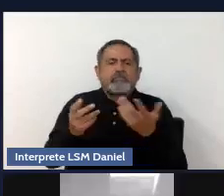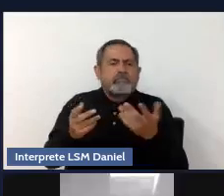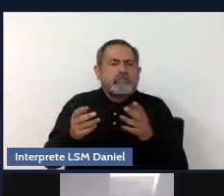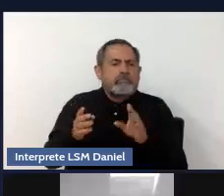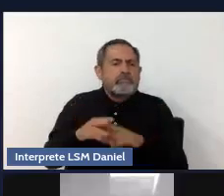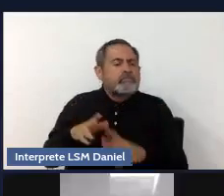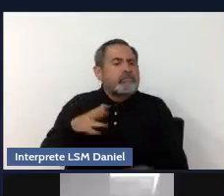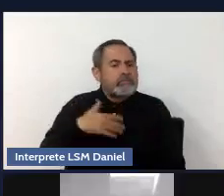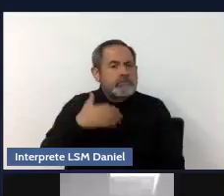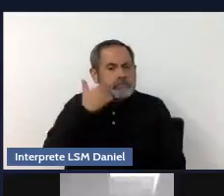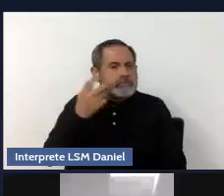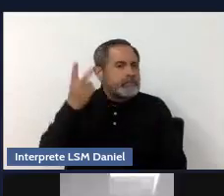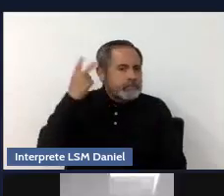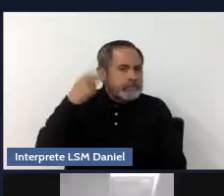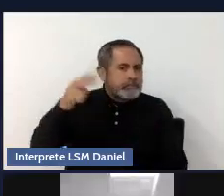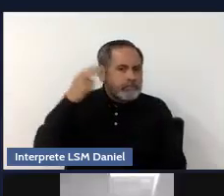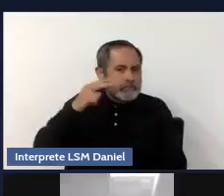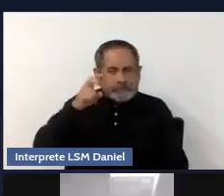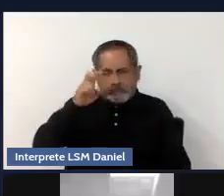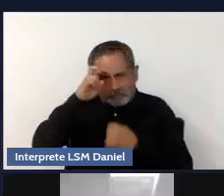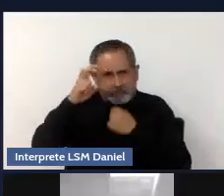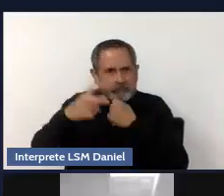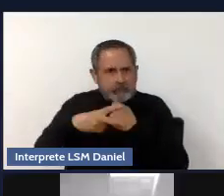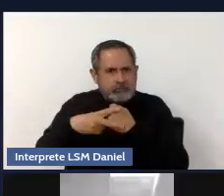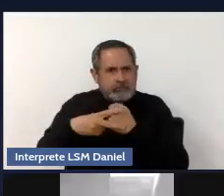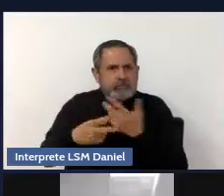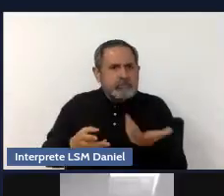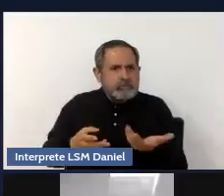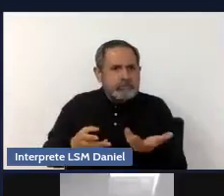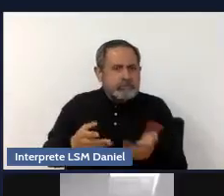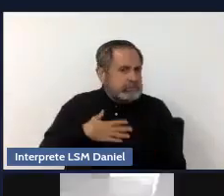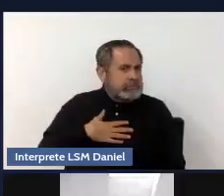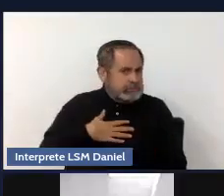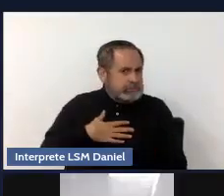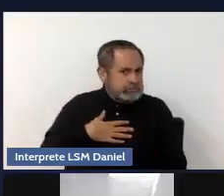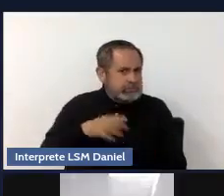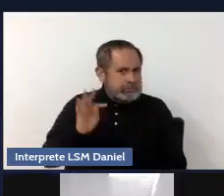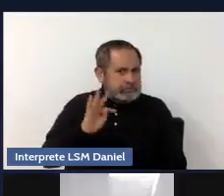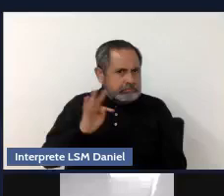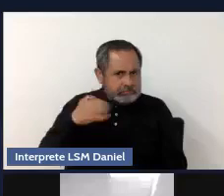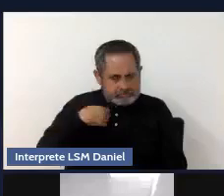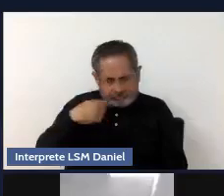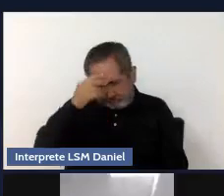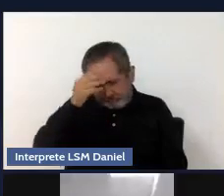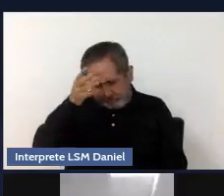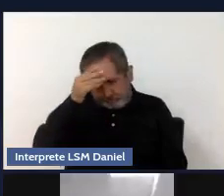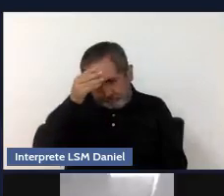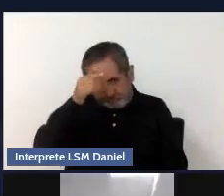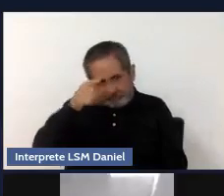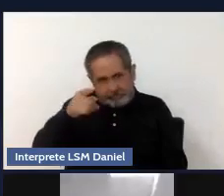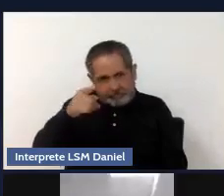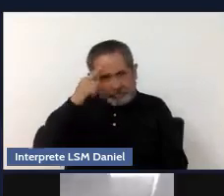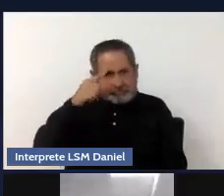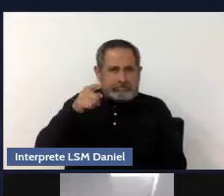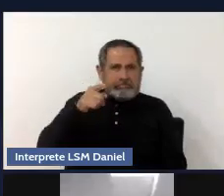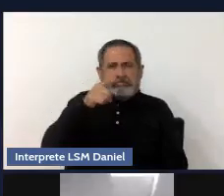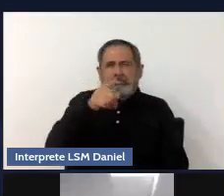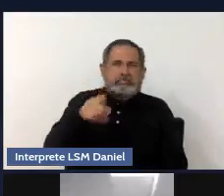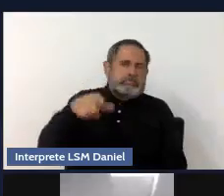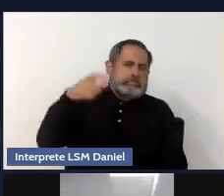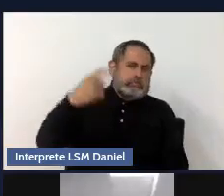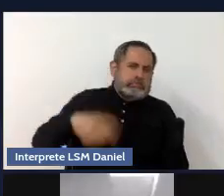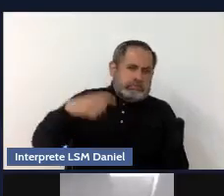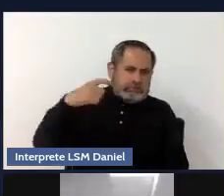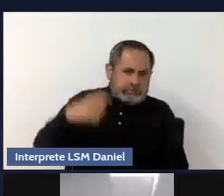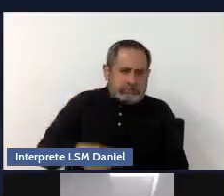viajar a Europa, ¿no? Yo puedo ser, puede ser que haya aprendido que eso es para ricos, que es muy